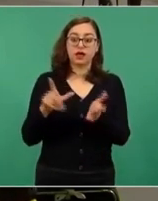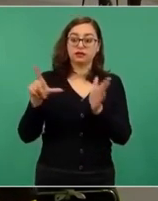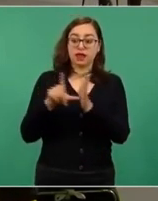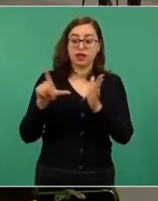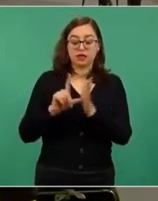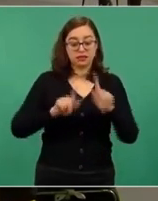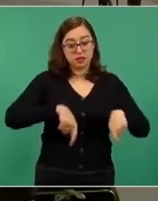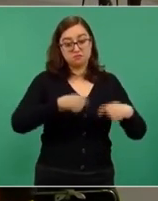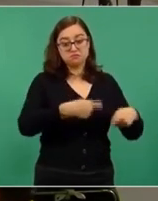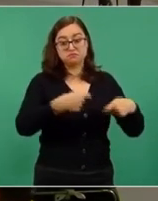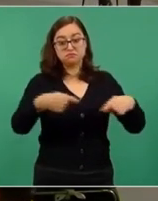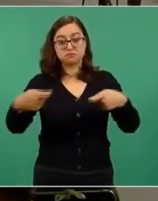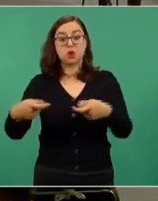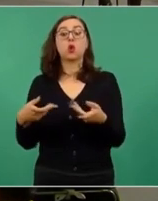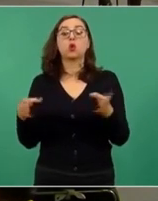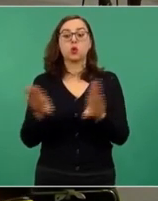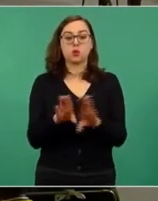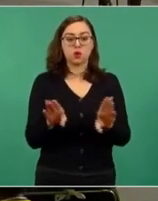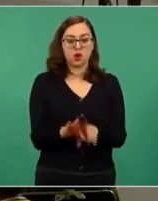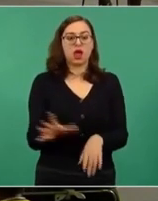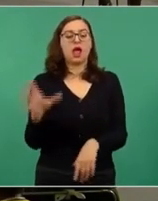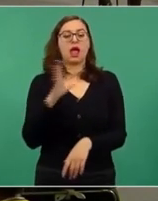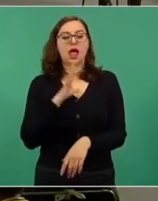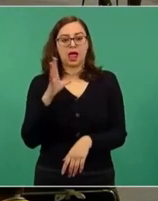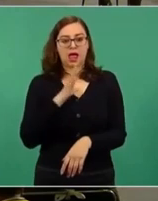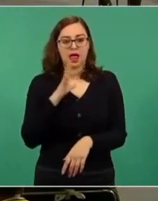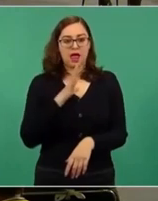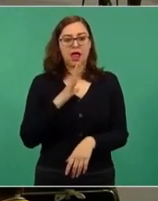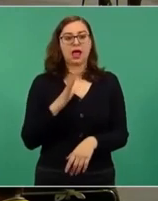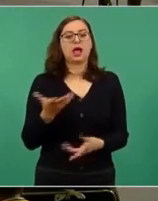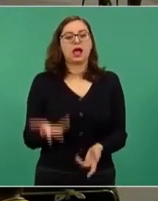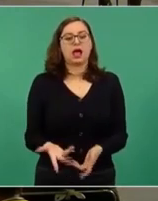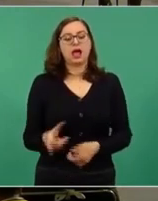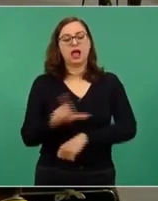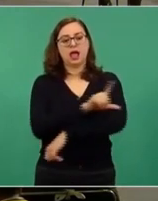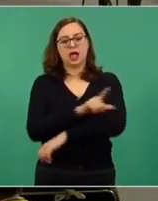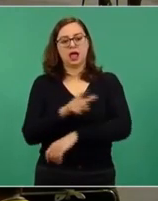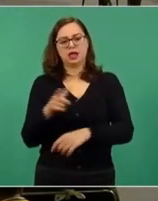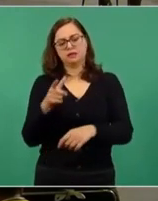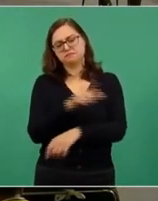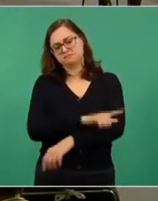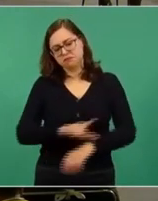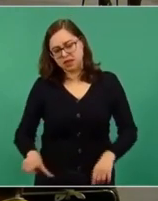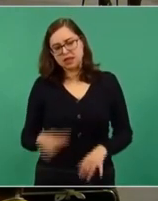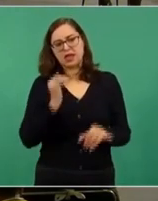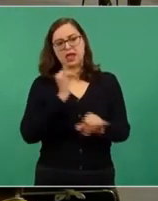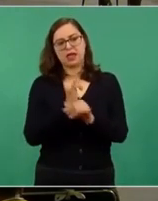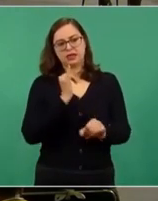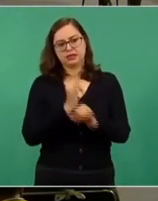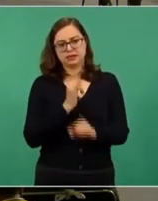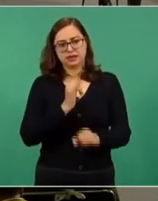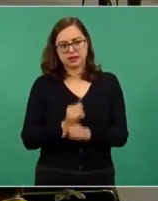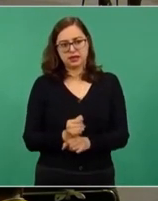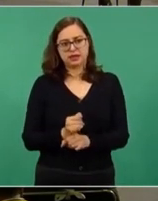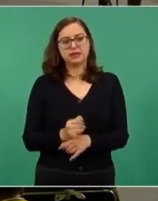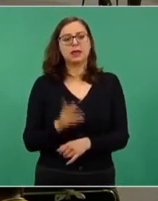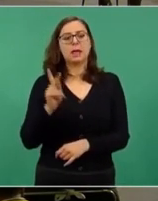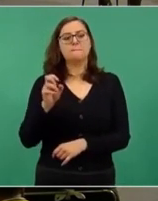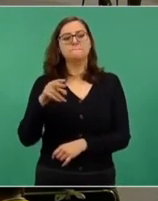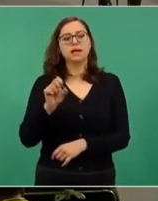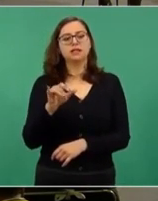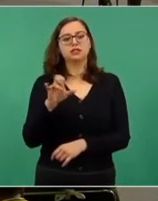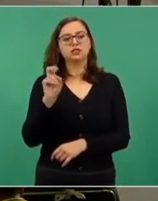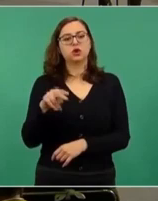tarjeta. Abrimos un link que es pensión punto adultos mayores punto bienestar punto gop punto MX